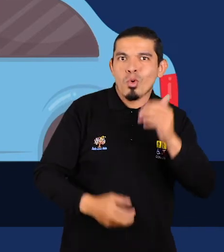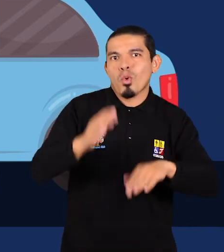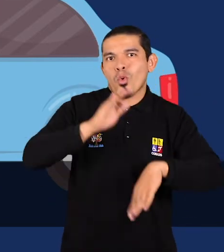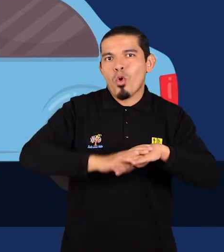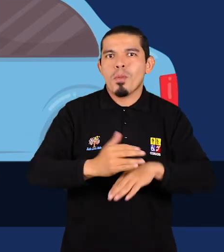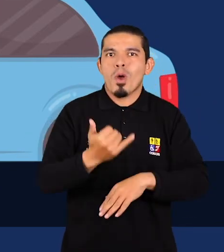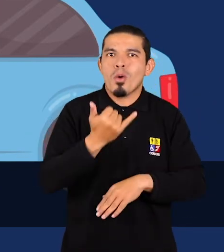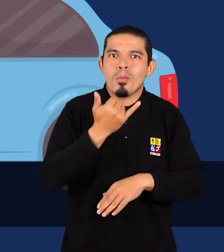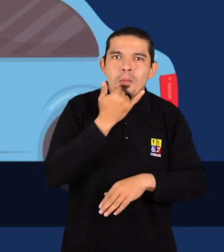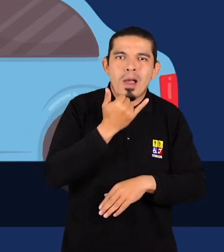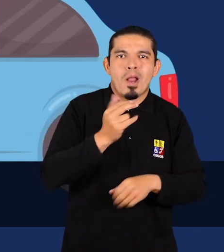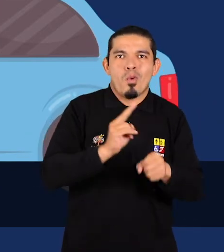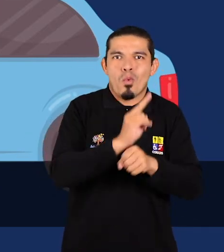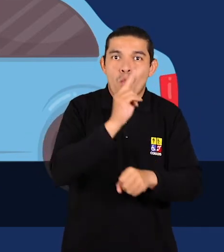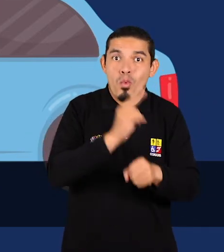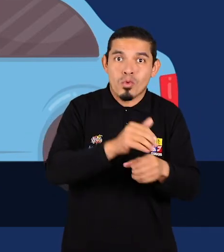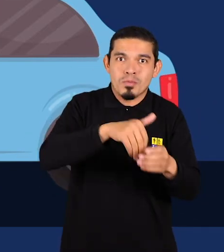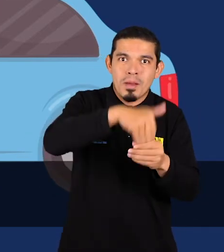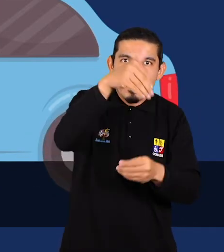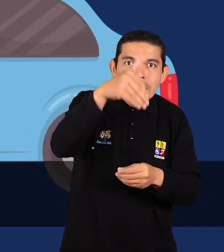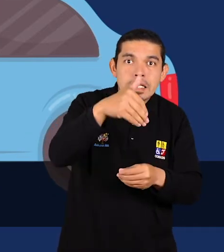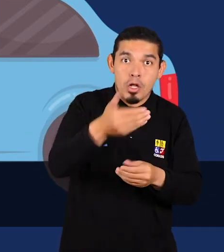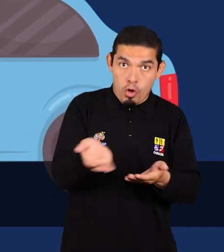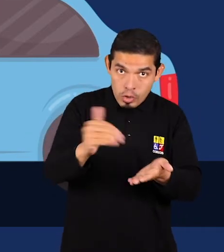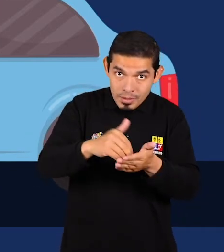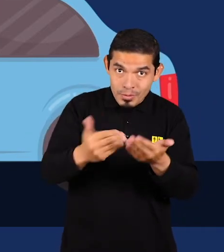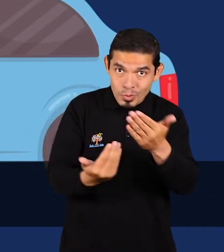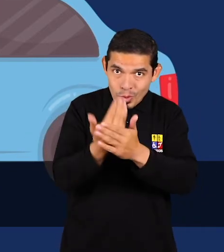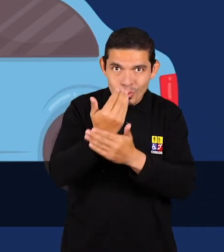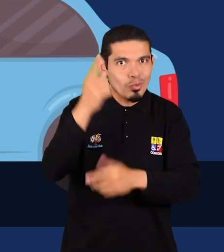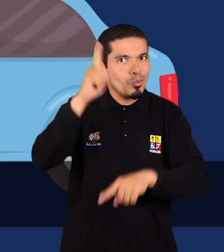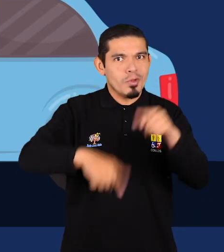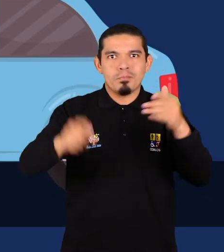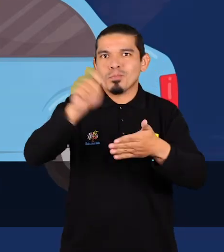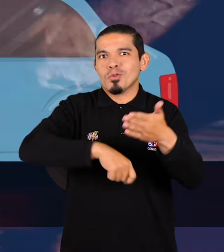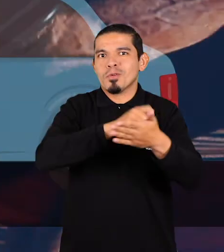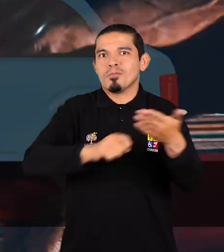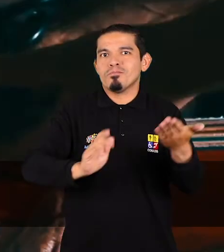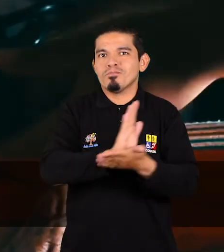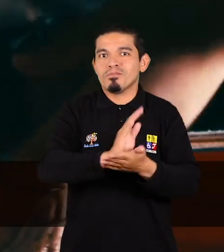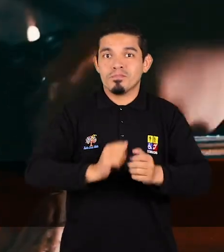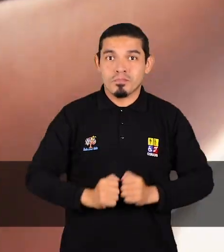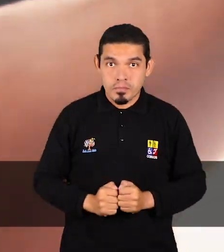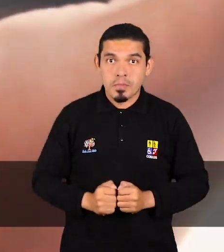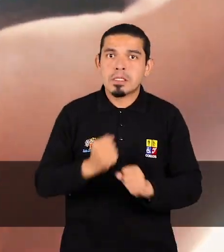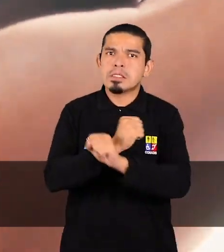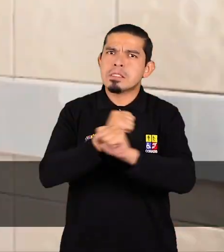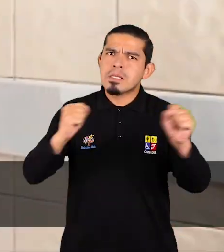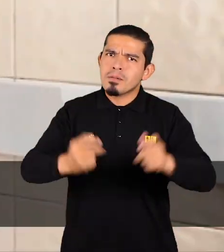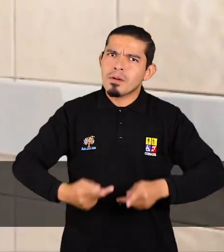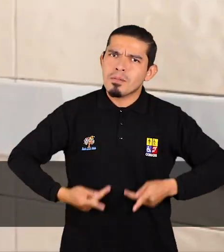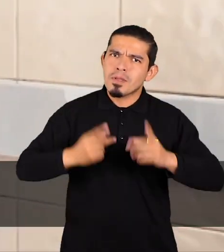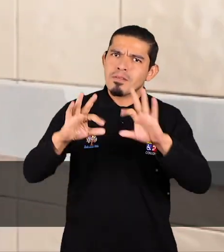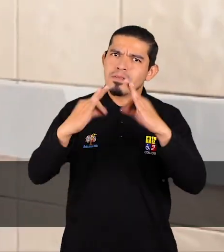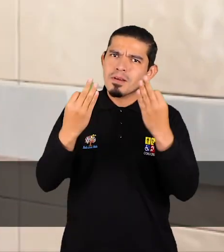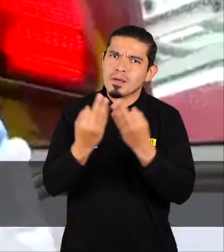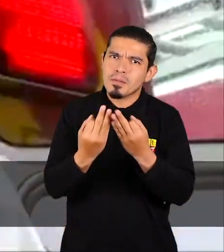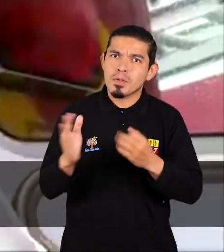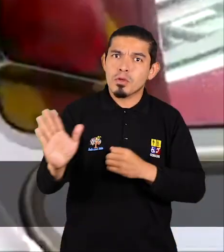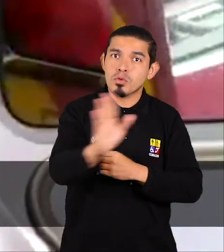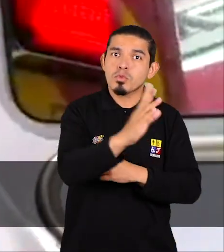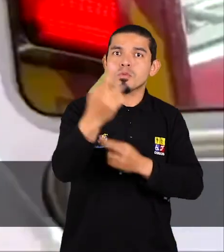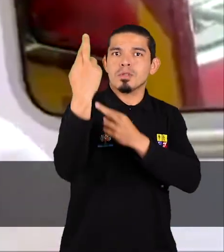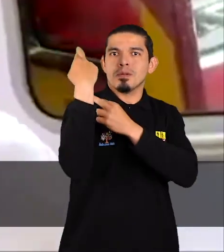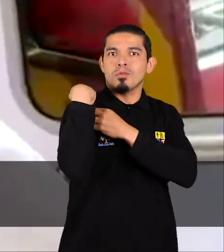del salvoconducto no podrán obtener uno nuevamente. 7. Recuerda, salvaguardar el bienestar de nuestras familias es